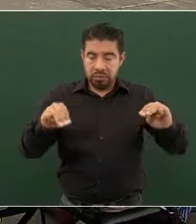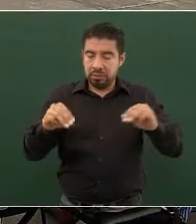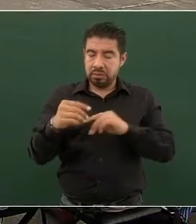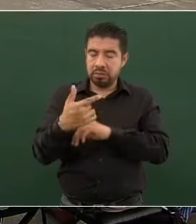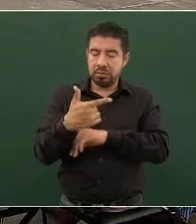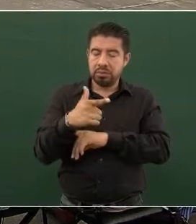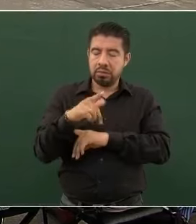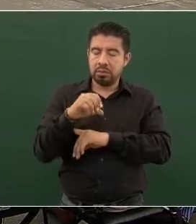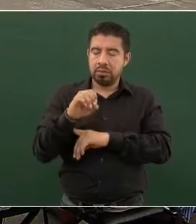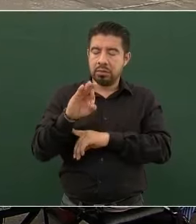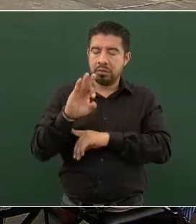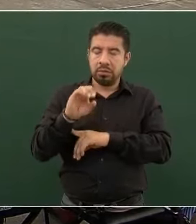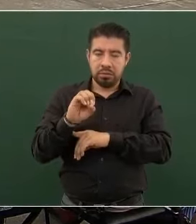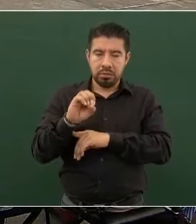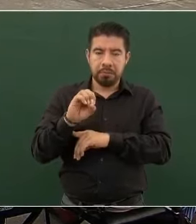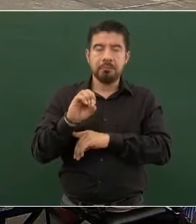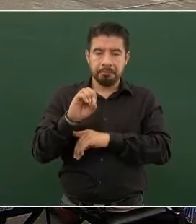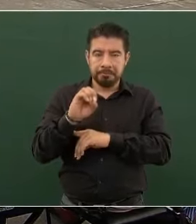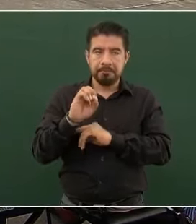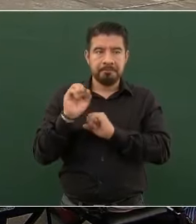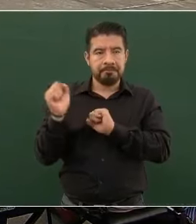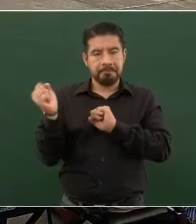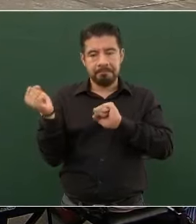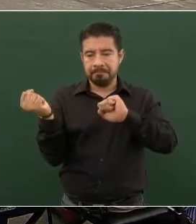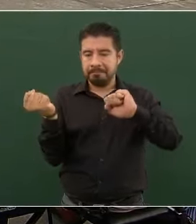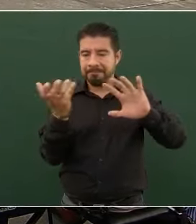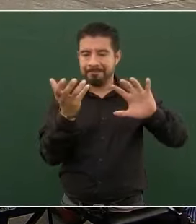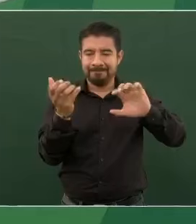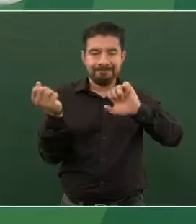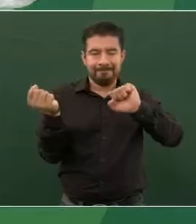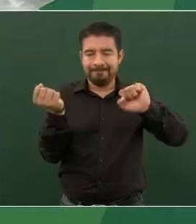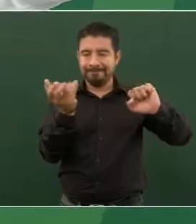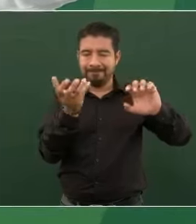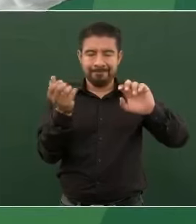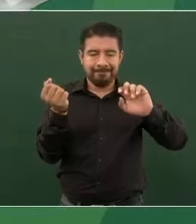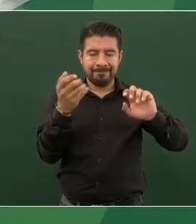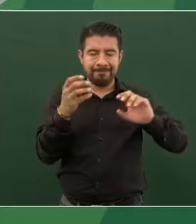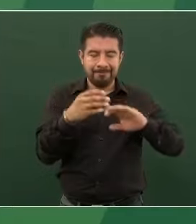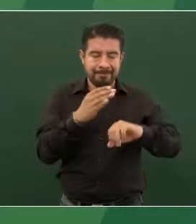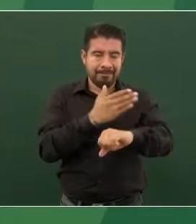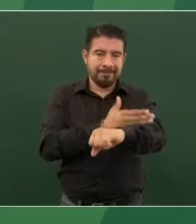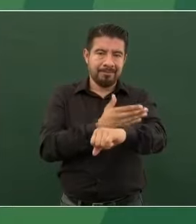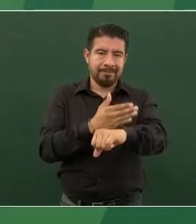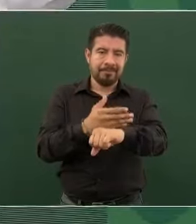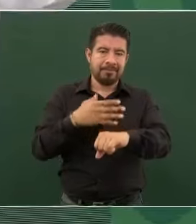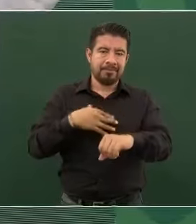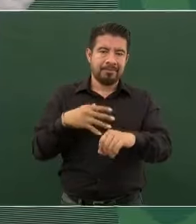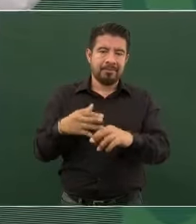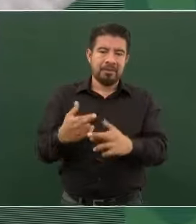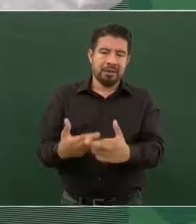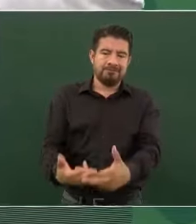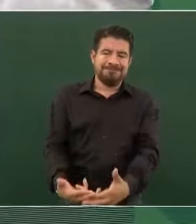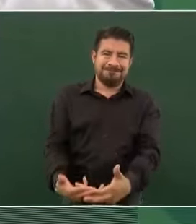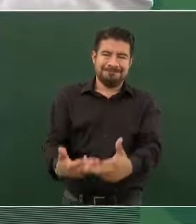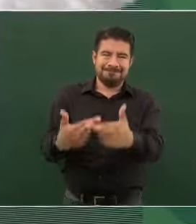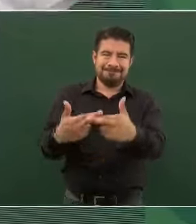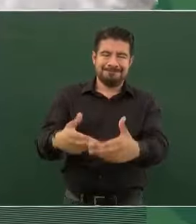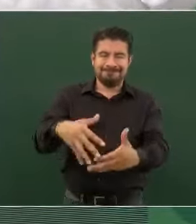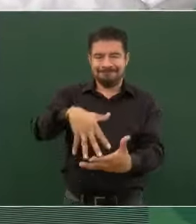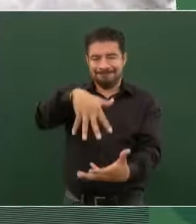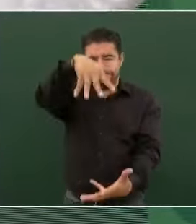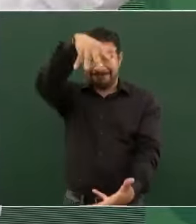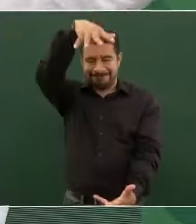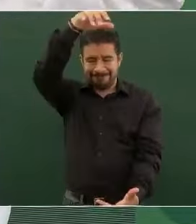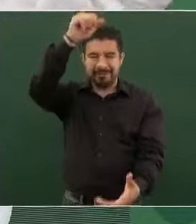miles de trozas de madera, y ahí en